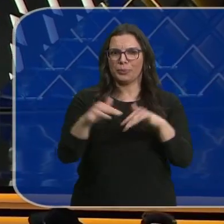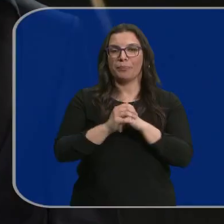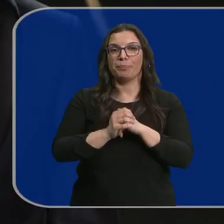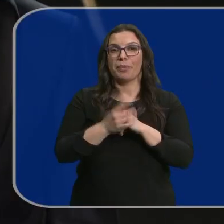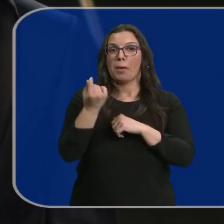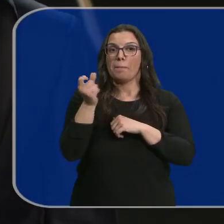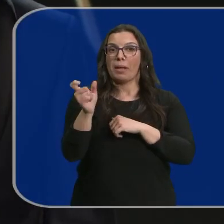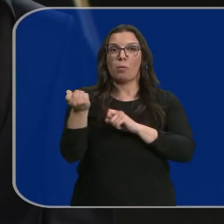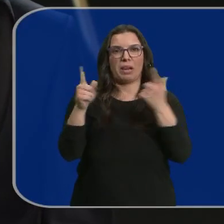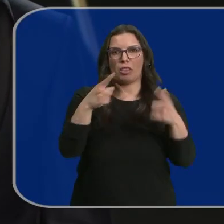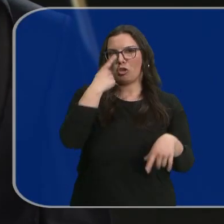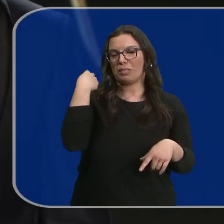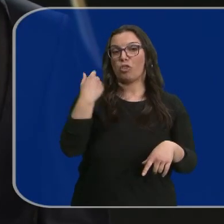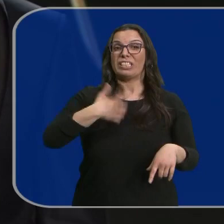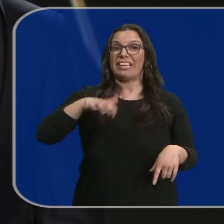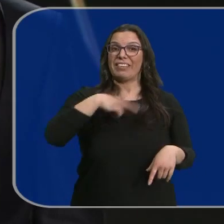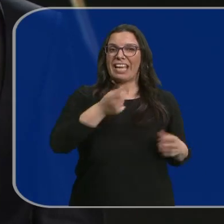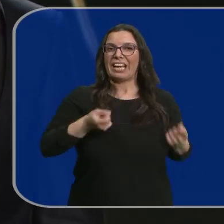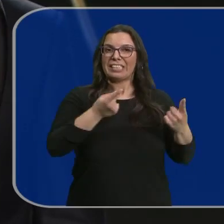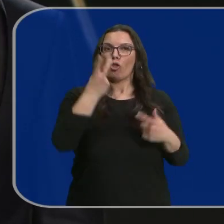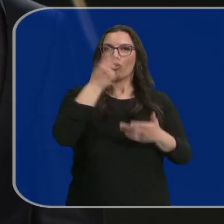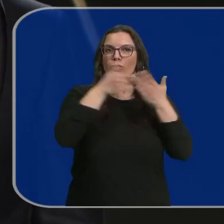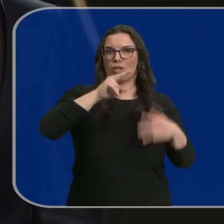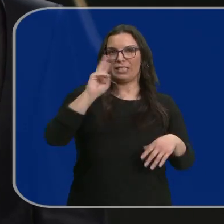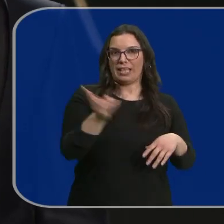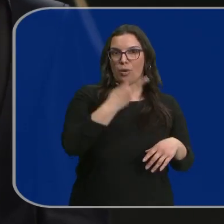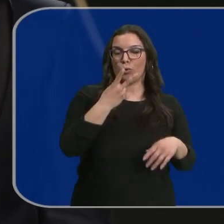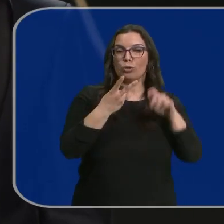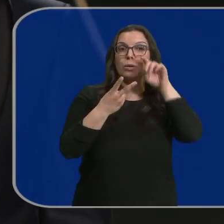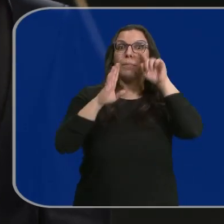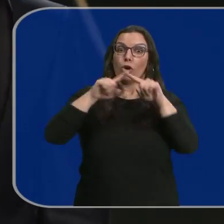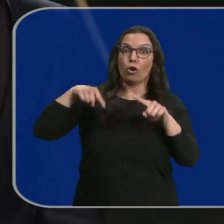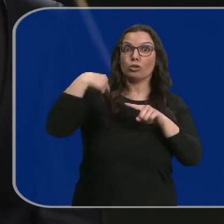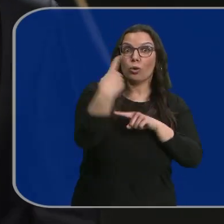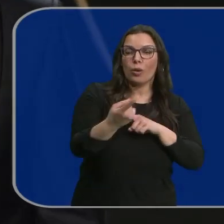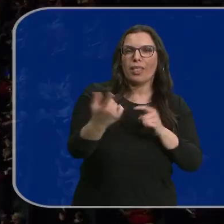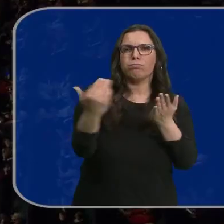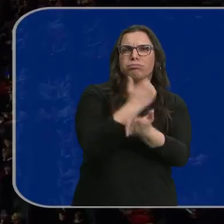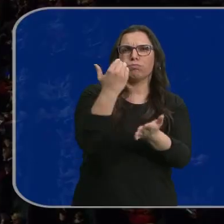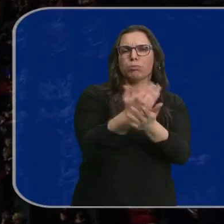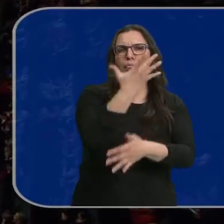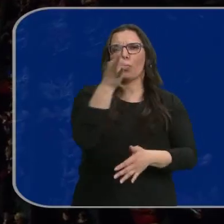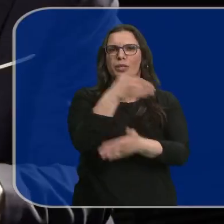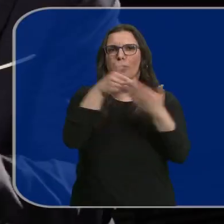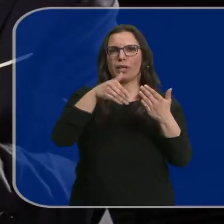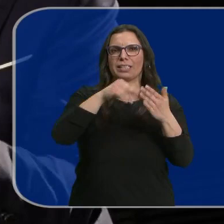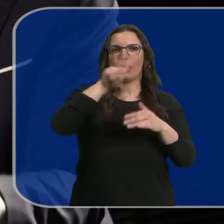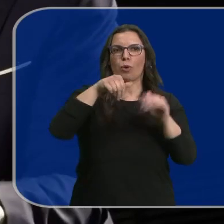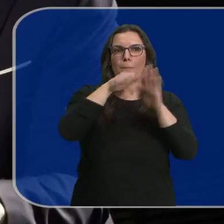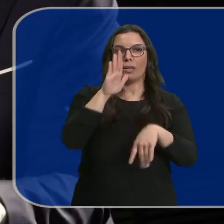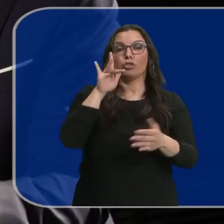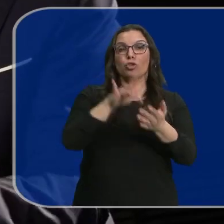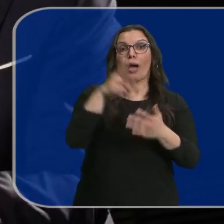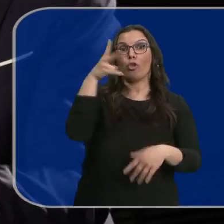El coste es similar a este año. Sevilla se gastó 2 millones de euros, pero la repercusión ha superado los 50 millones. Son dos